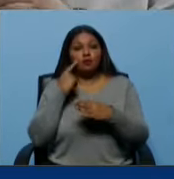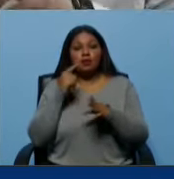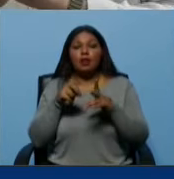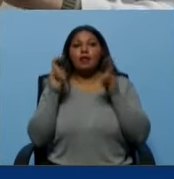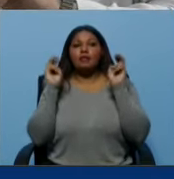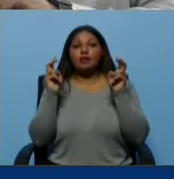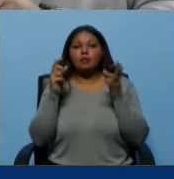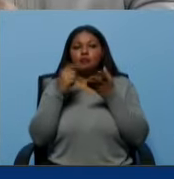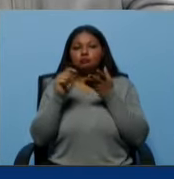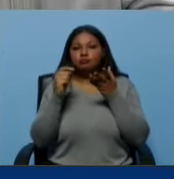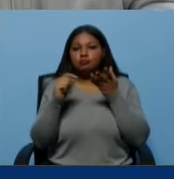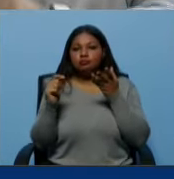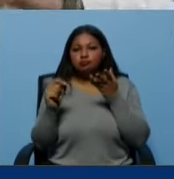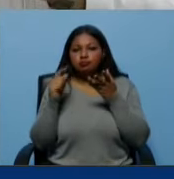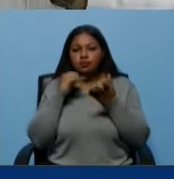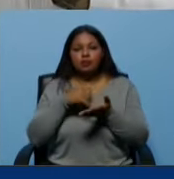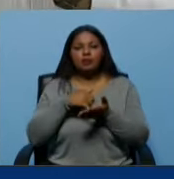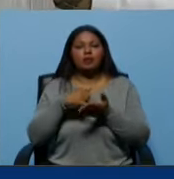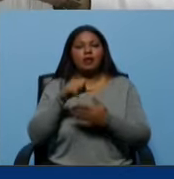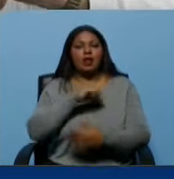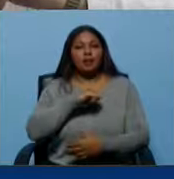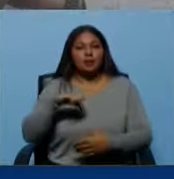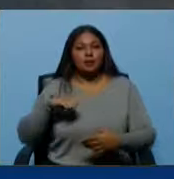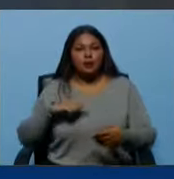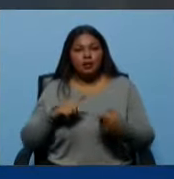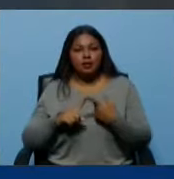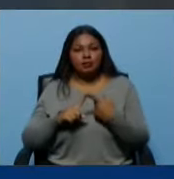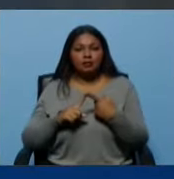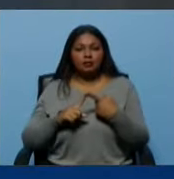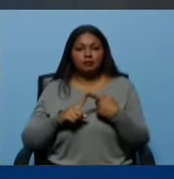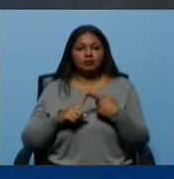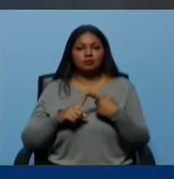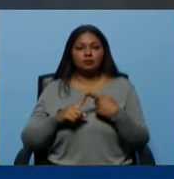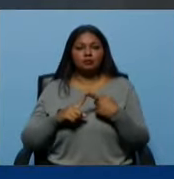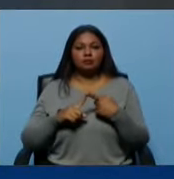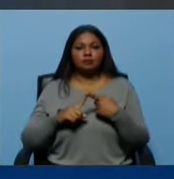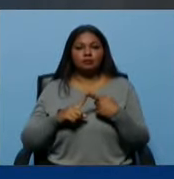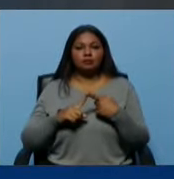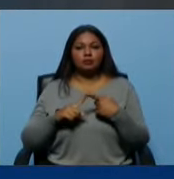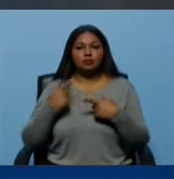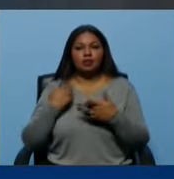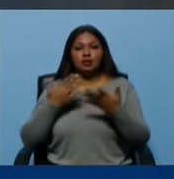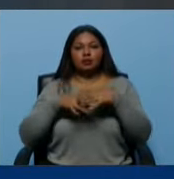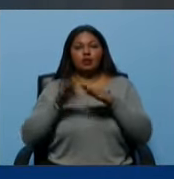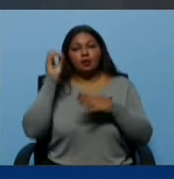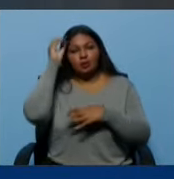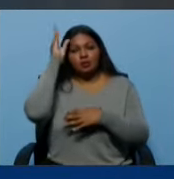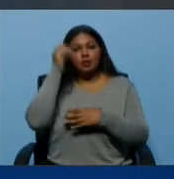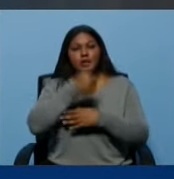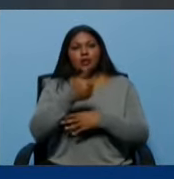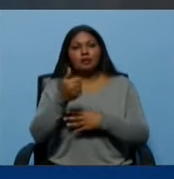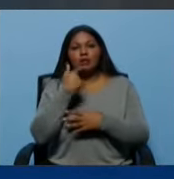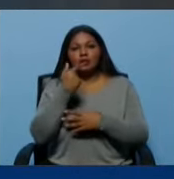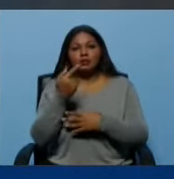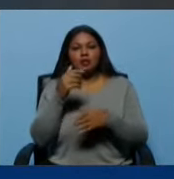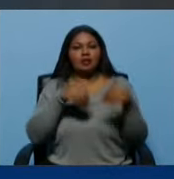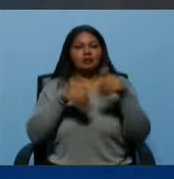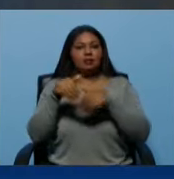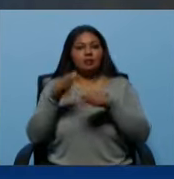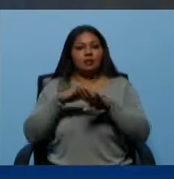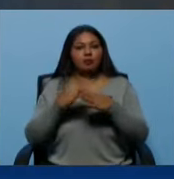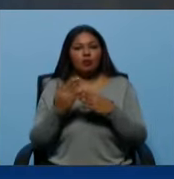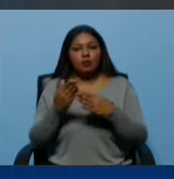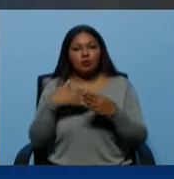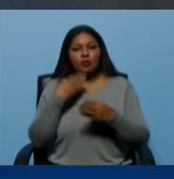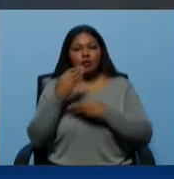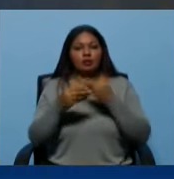de los datos, se vulnera la privacidad, se lesiona incluso la capacidad que tenemos de decidir electoralmente, porque pueden